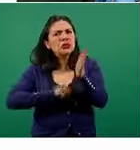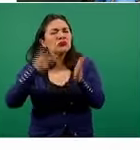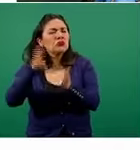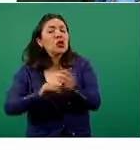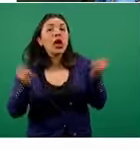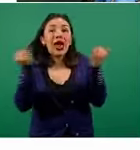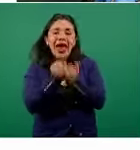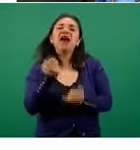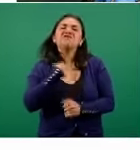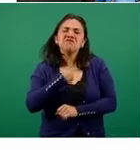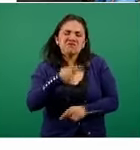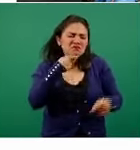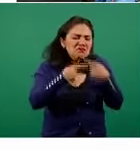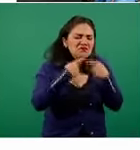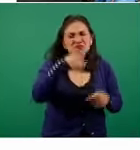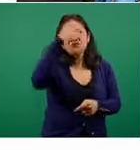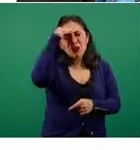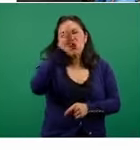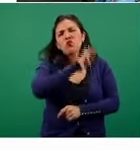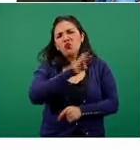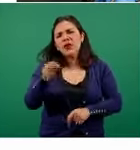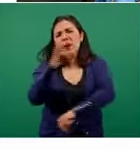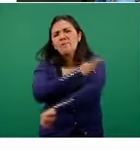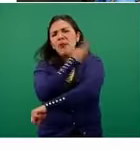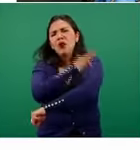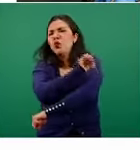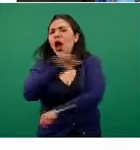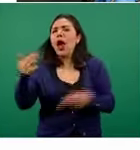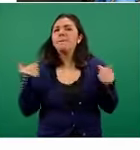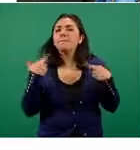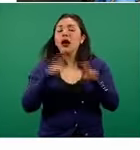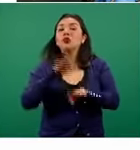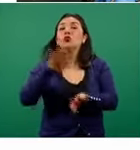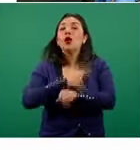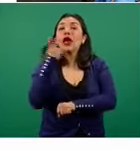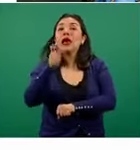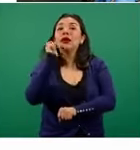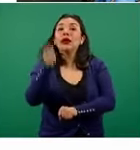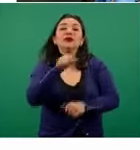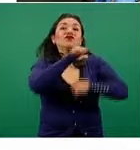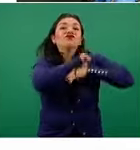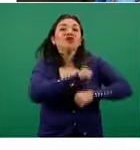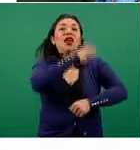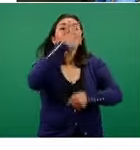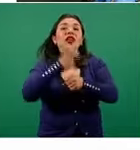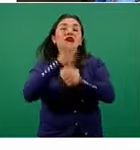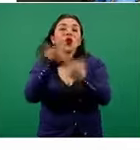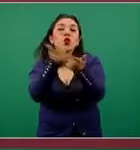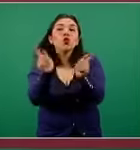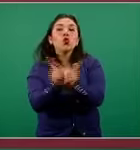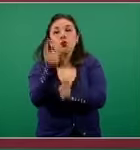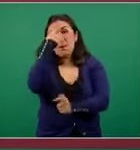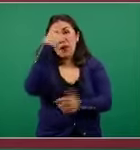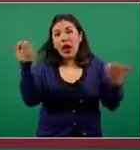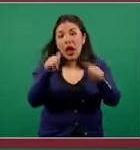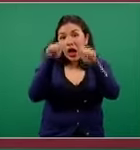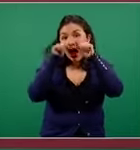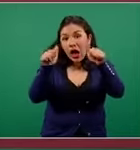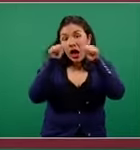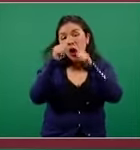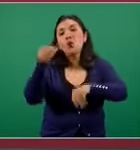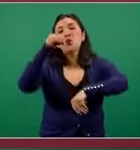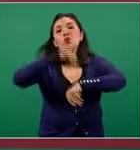vacunación en personal educativo porque es parte del tercer eje de priorización el que está encaminado a